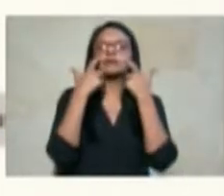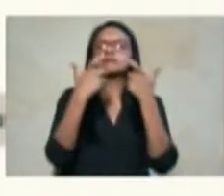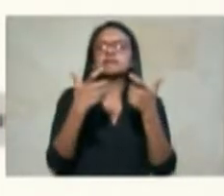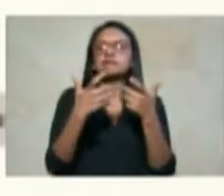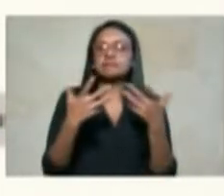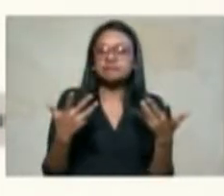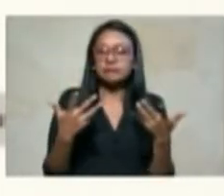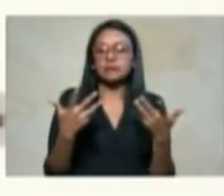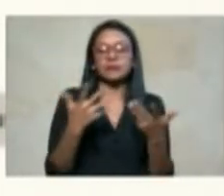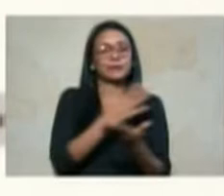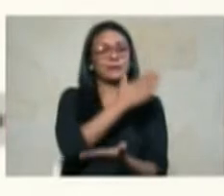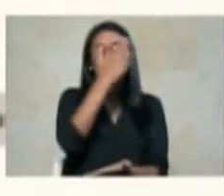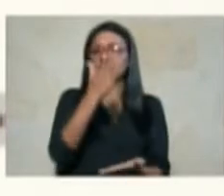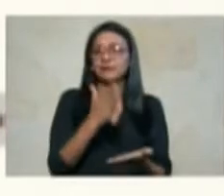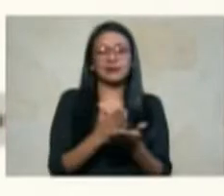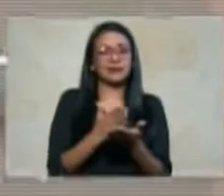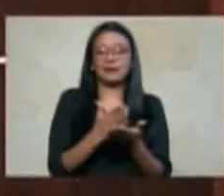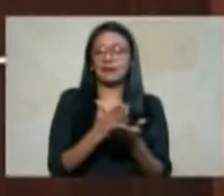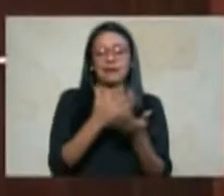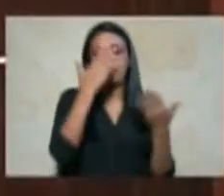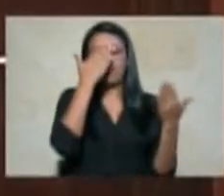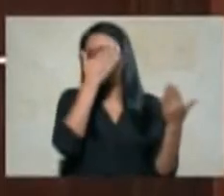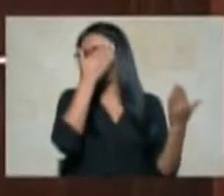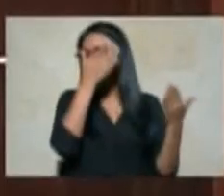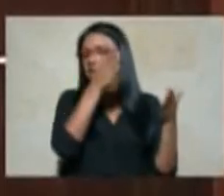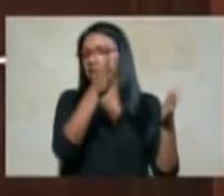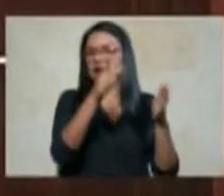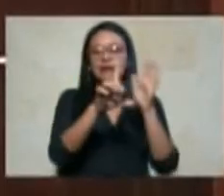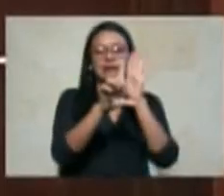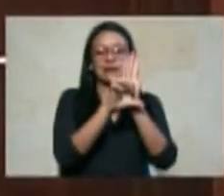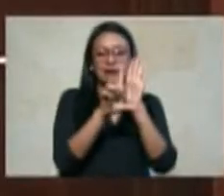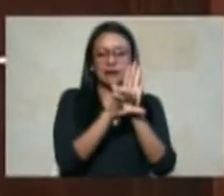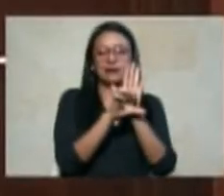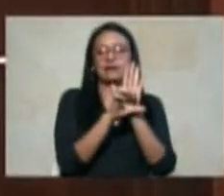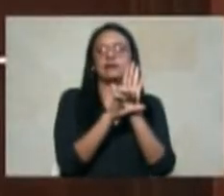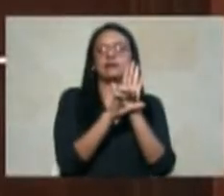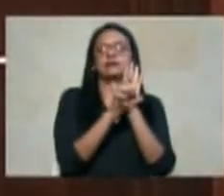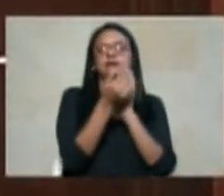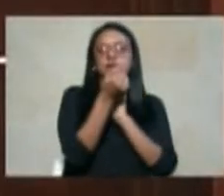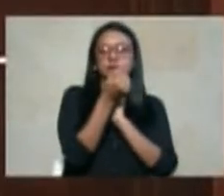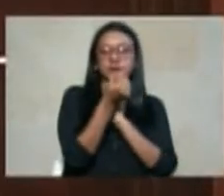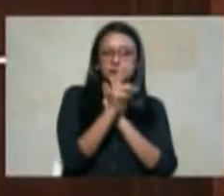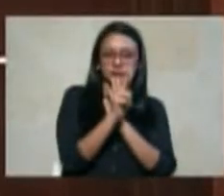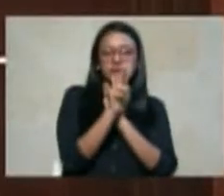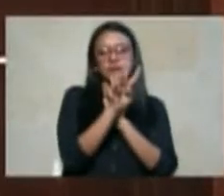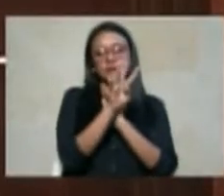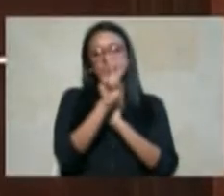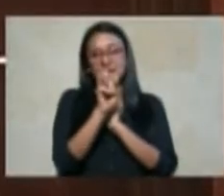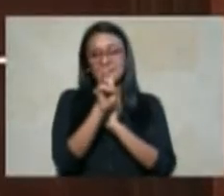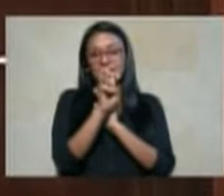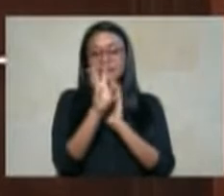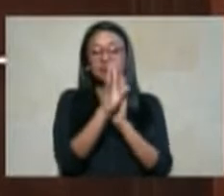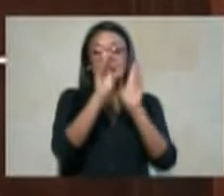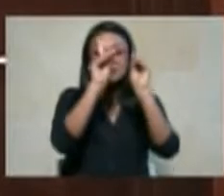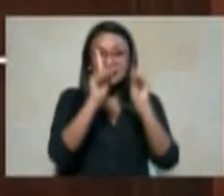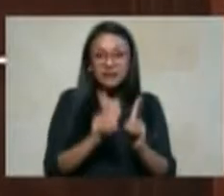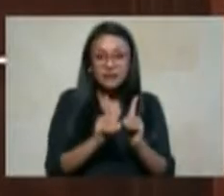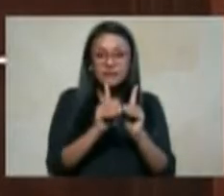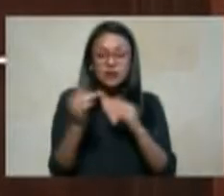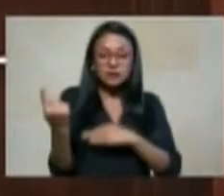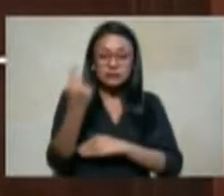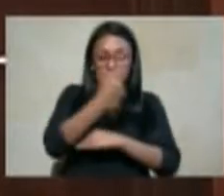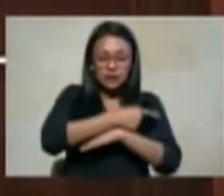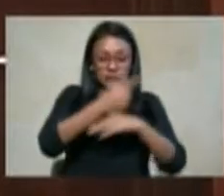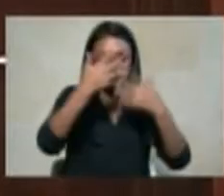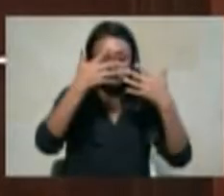perderse de vista en tratándose de la ley 1448 es que quien toma las decisiones al final del día no es la administración